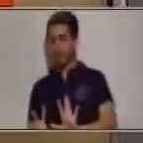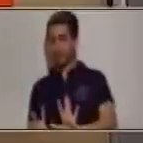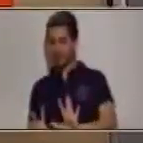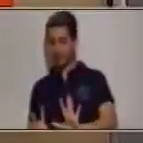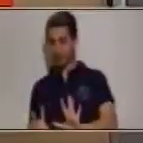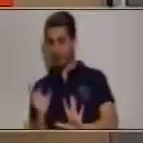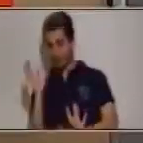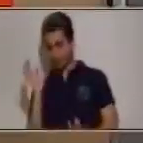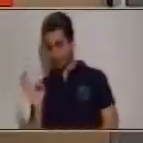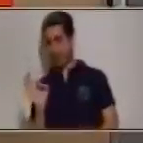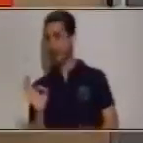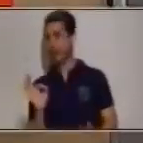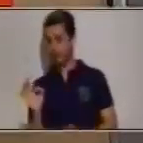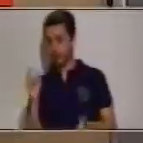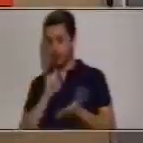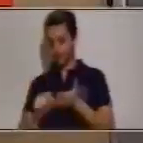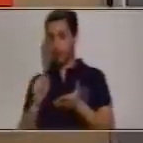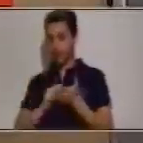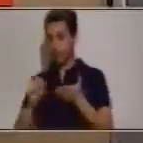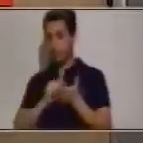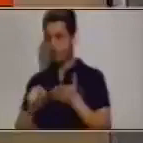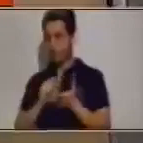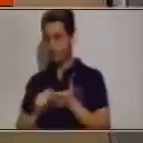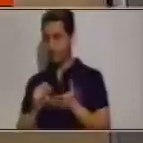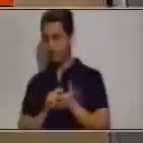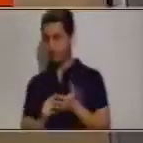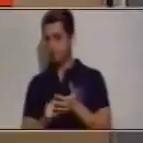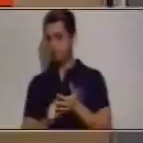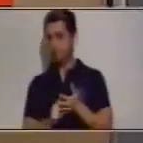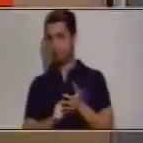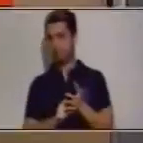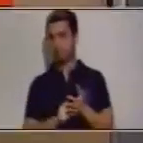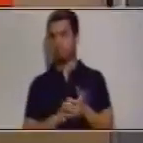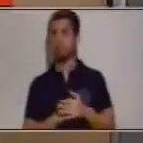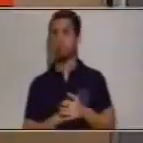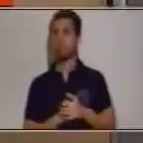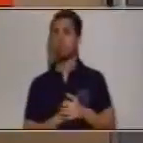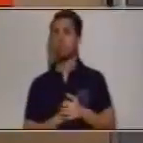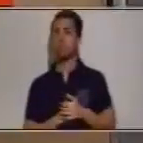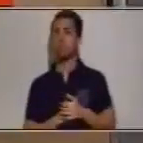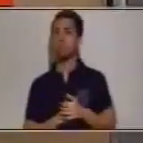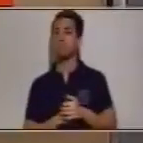¿Estamos? Vamos anotándolo, pues. En ese caso, la diferencia va a ser siete.